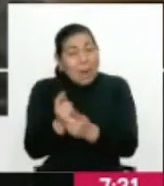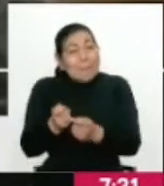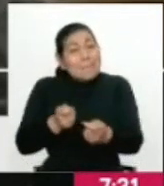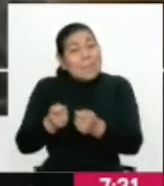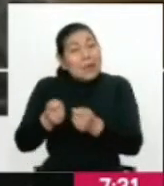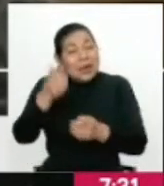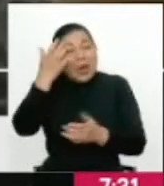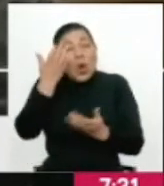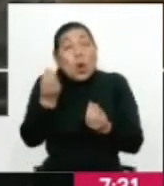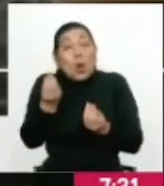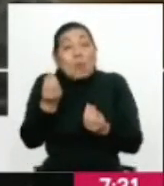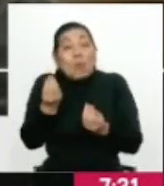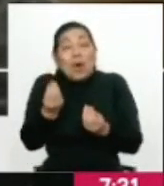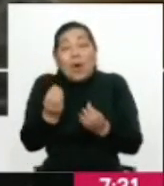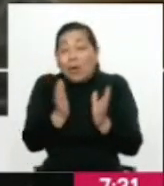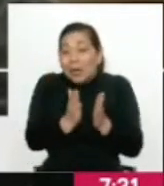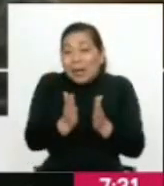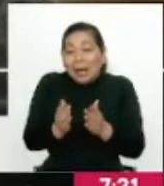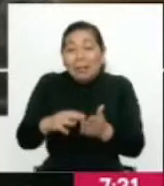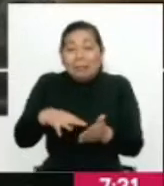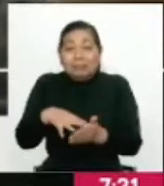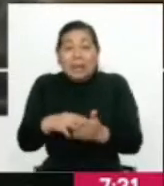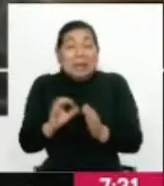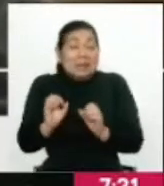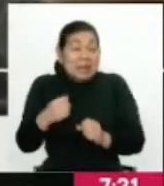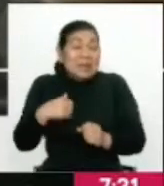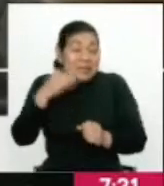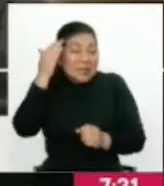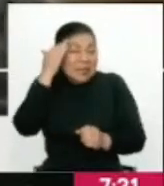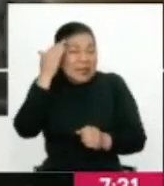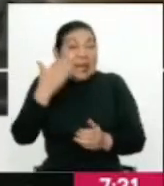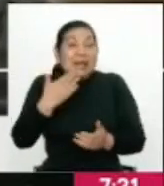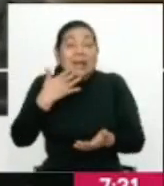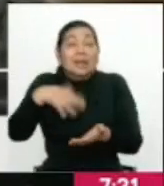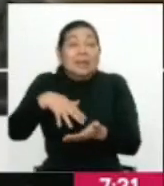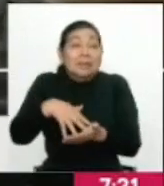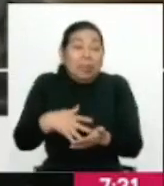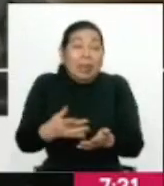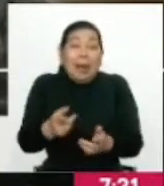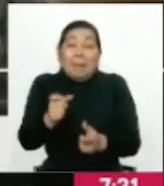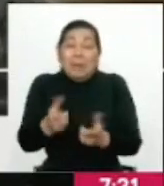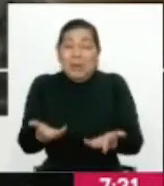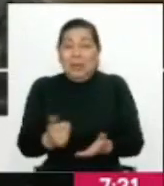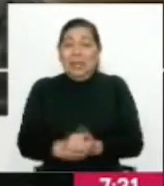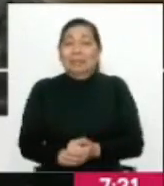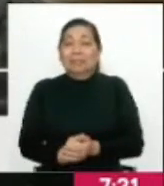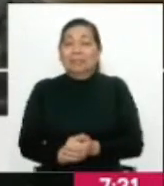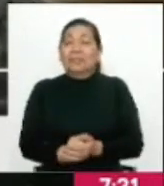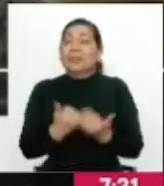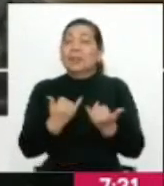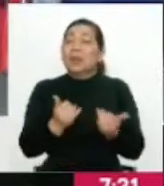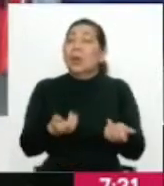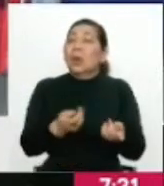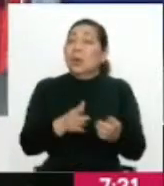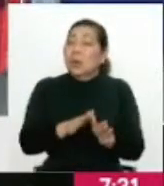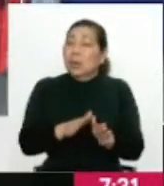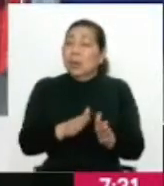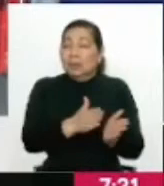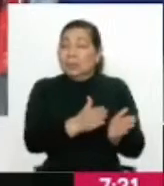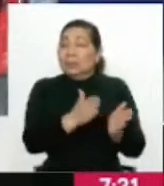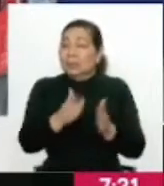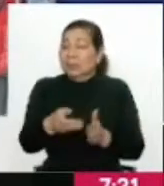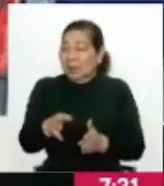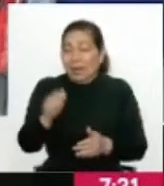manejo de la enfermedad, de los pacientes vulnerables, y sabemos quiénes son los vulnerables en este momento. Correcto, correcto. Ahora, en cuanto, me pareció muy